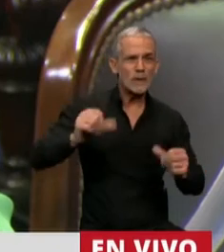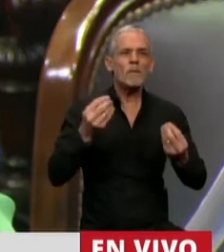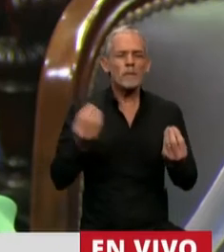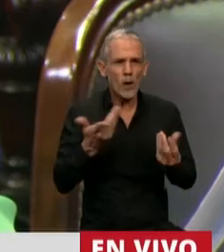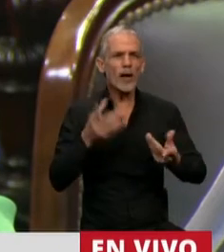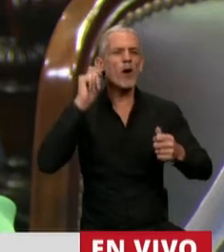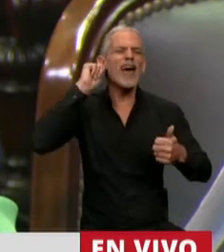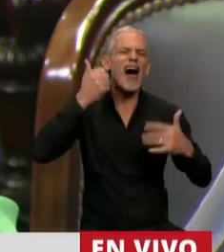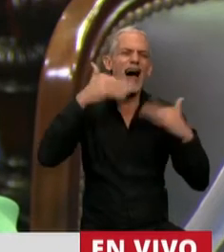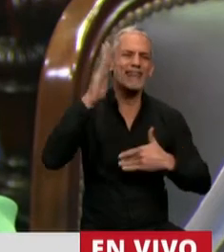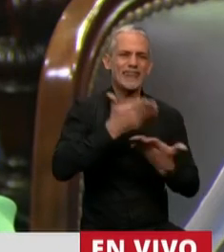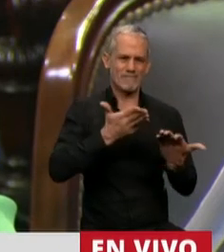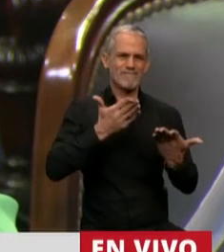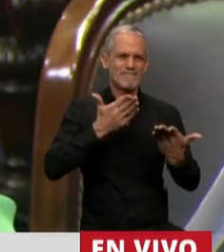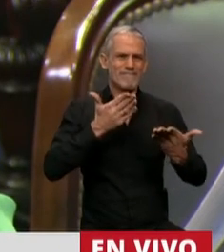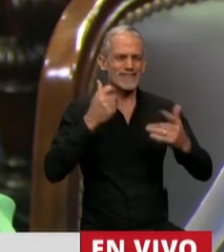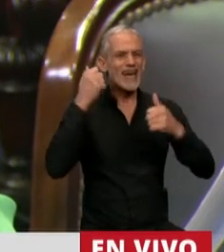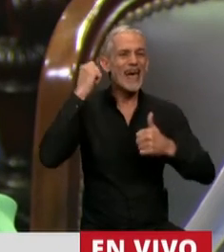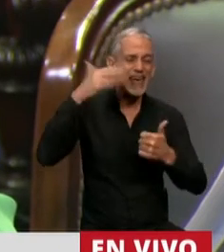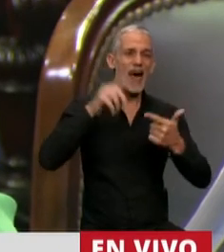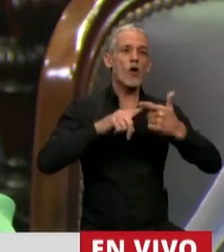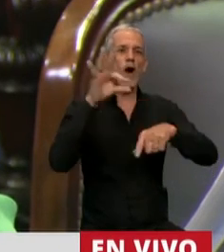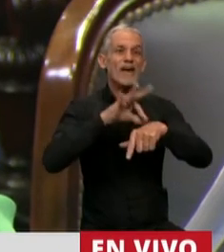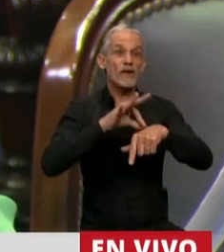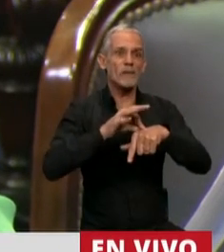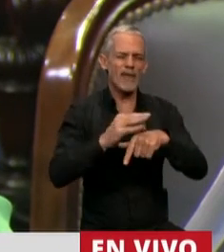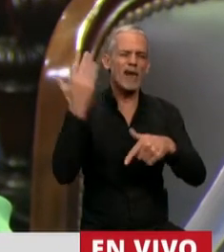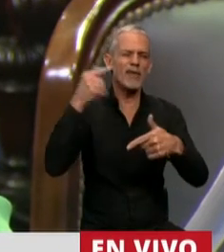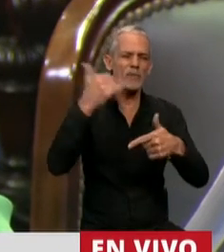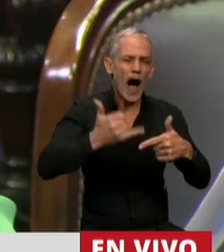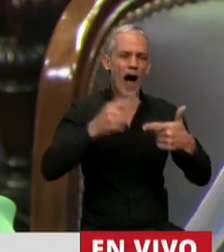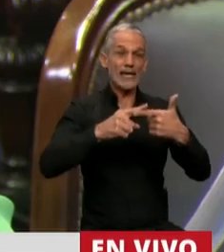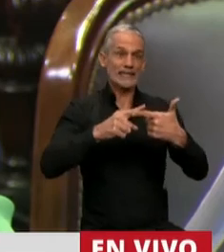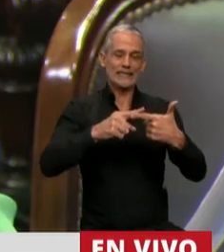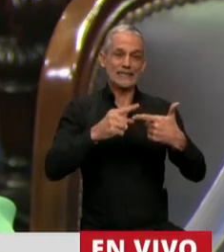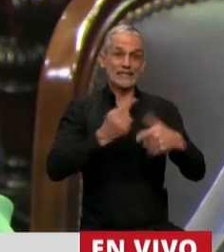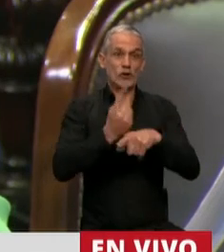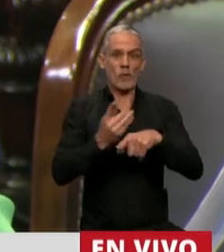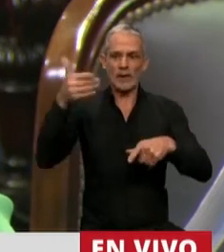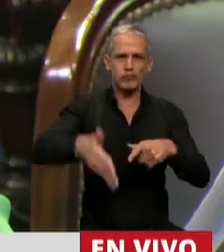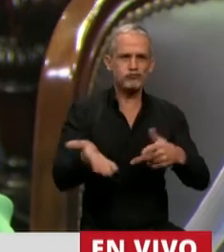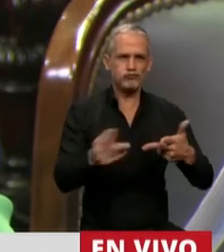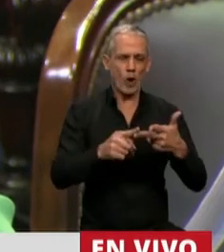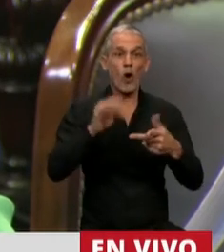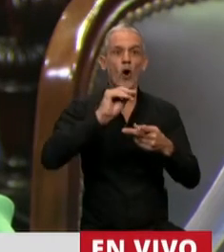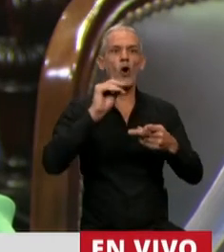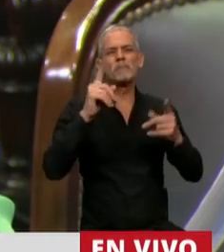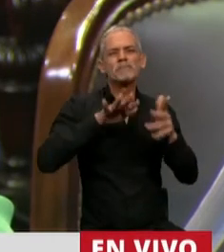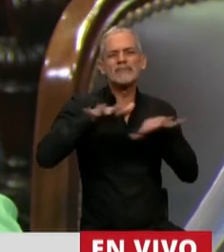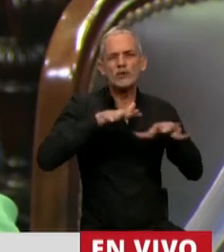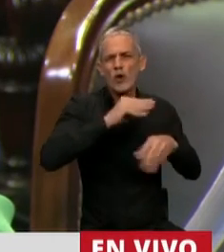están en edad de riesgo, porque tienen enfermedades preexistentes, porque tienen situaciones familiares